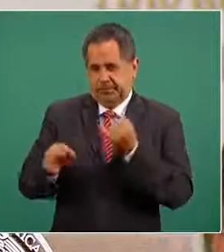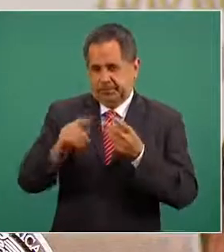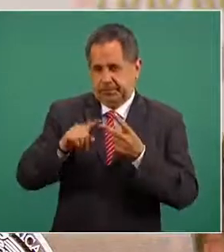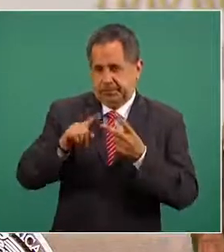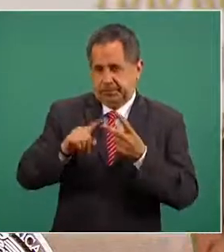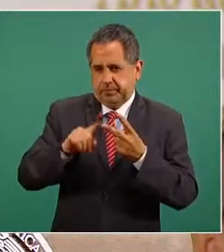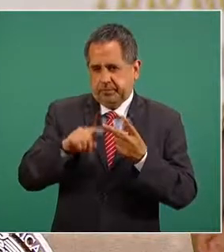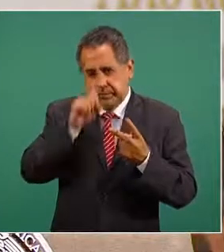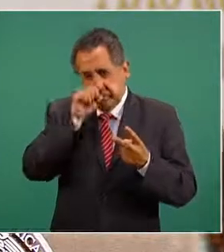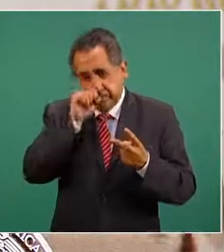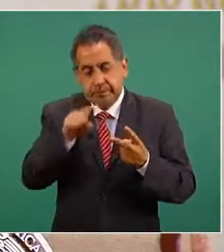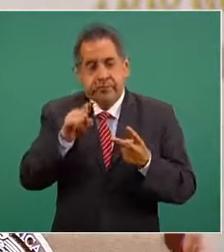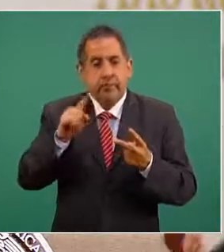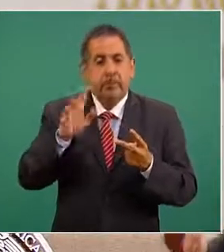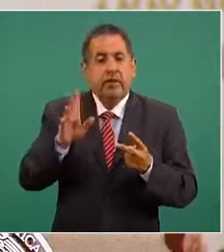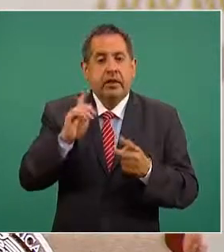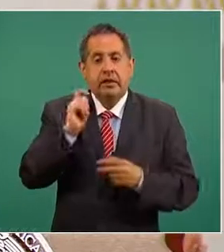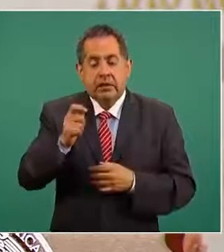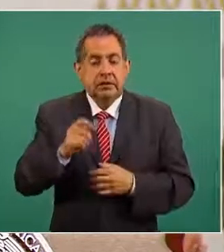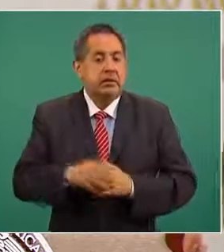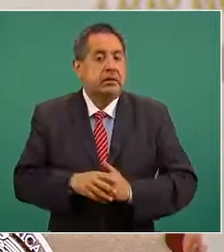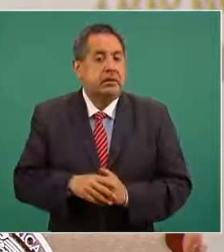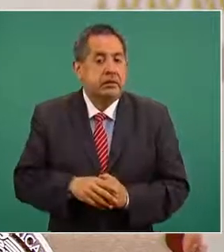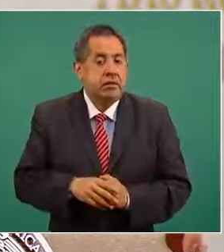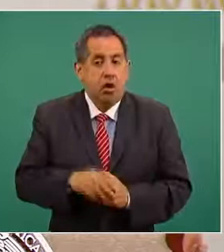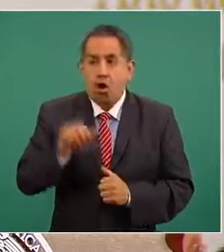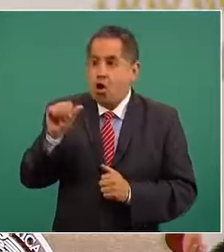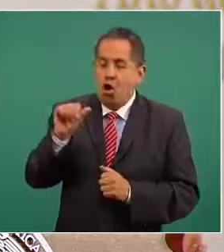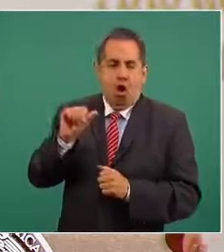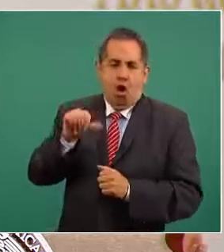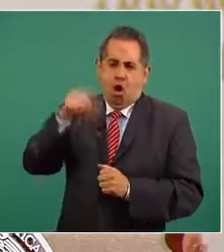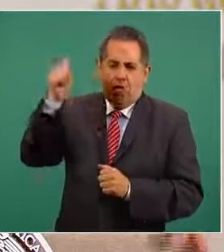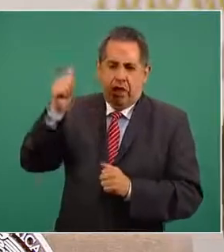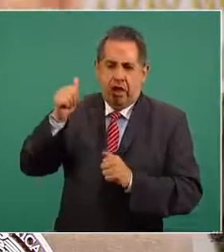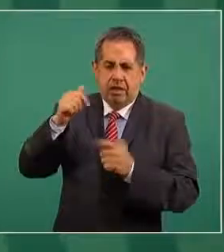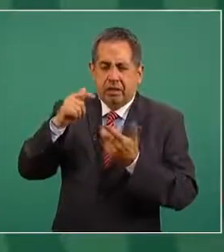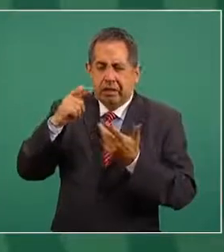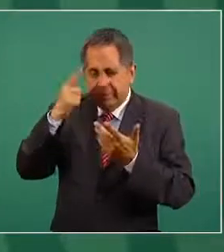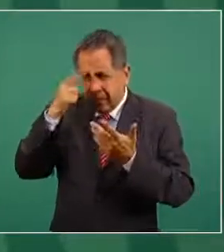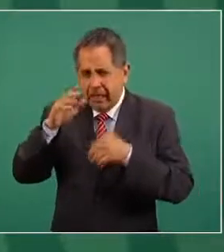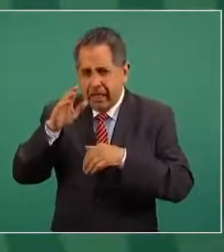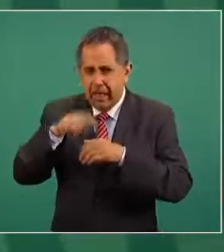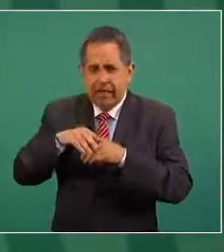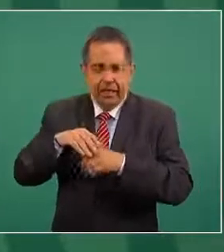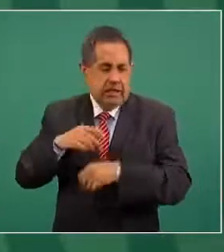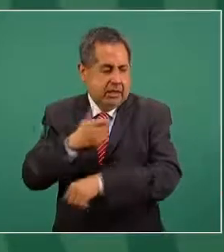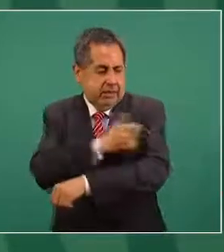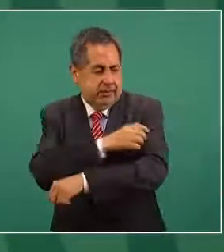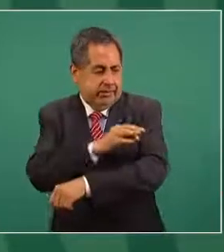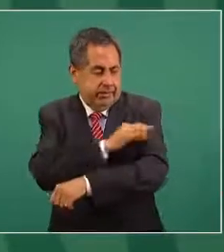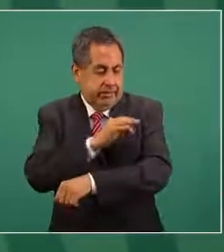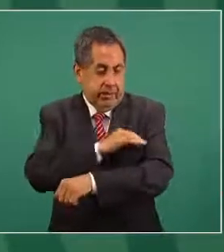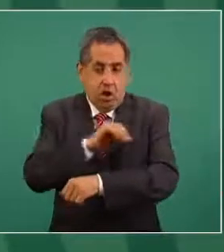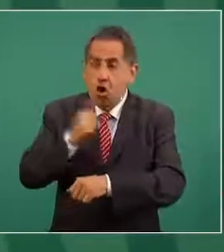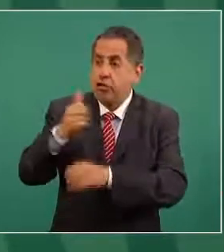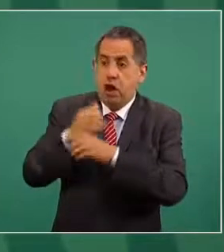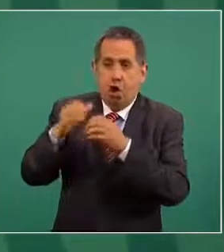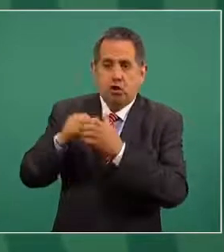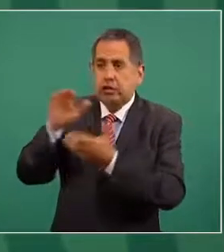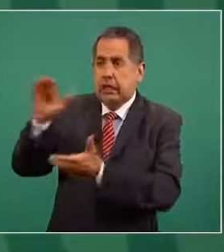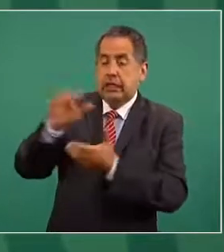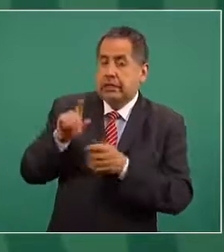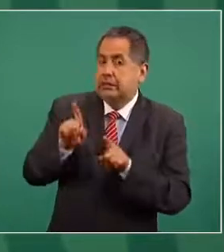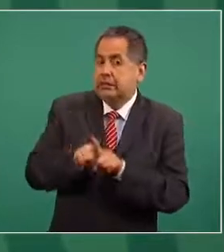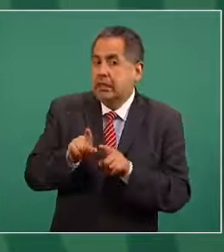otras ocasiones estamos analizando distintas otras elementos además de la vacunación que en este momento juega un papel